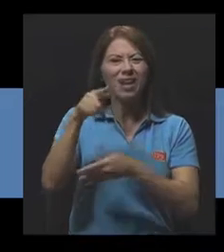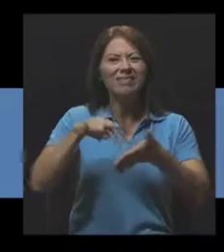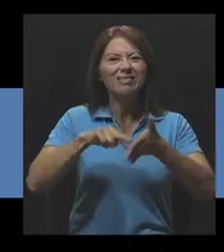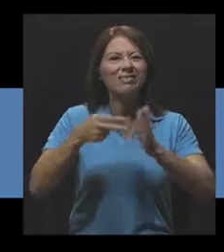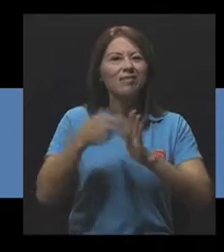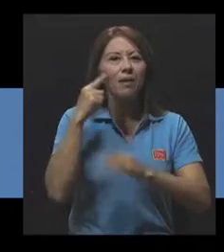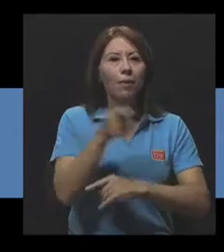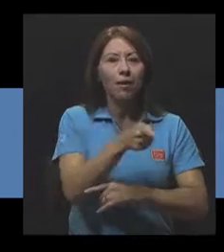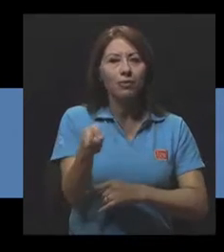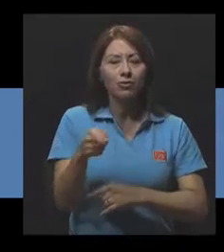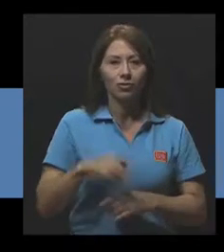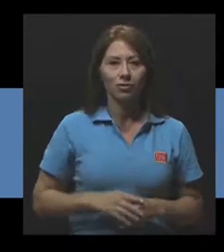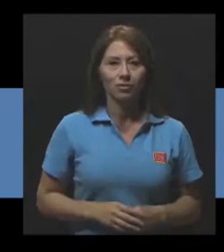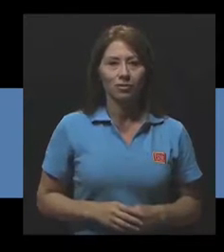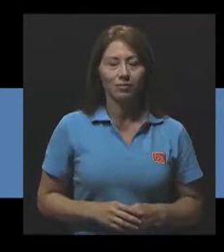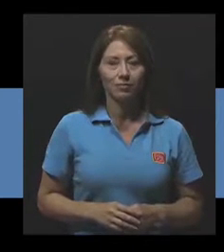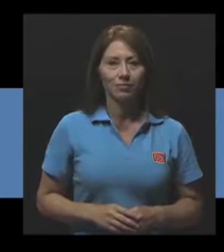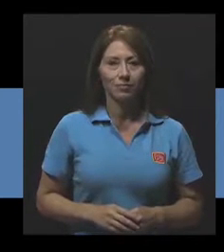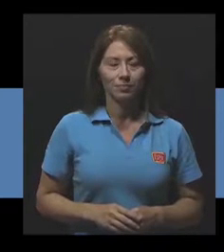ellos.